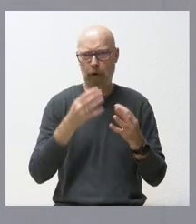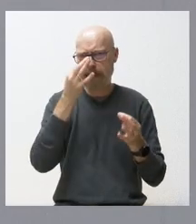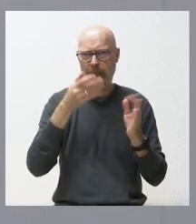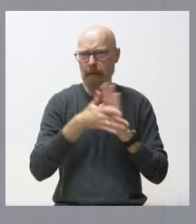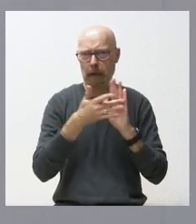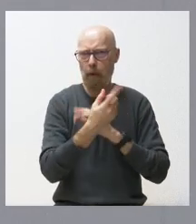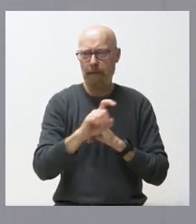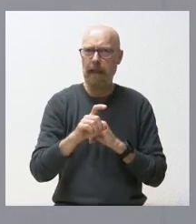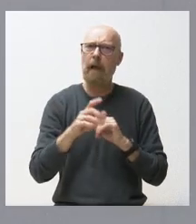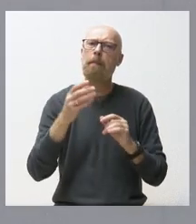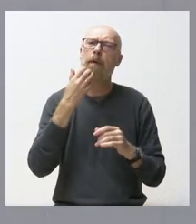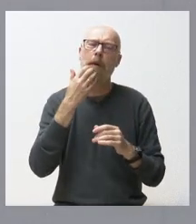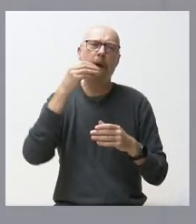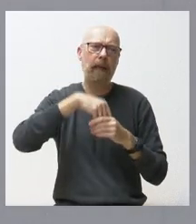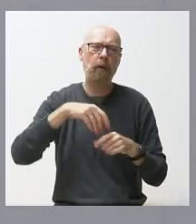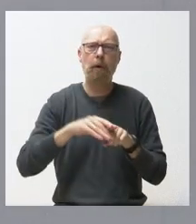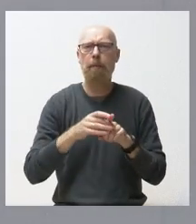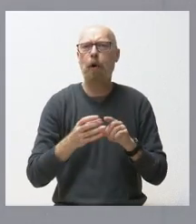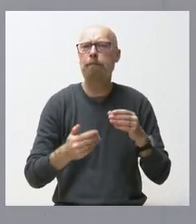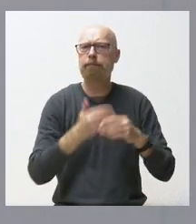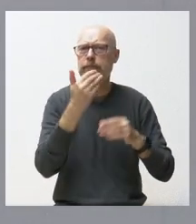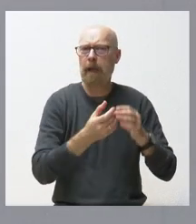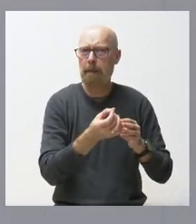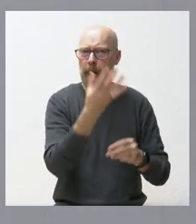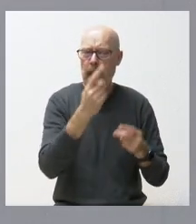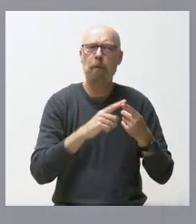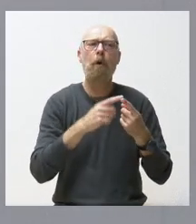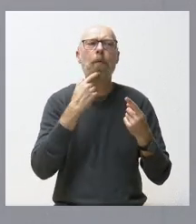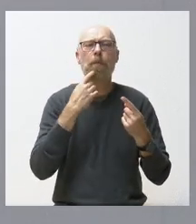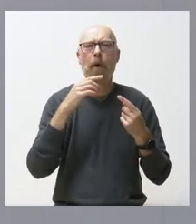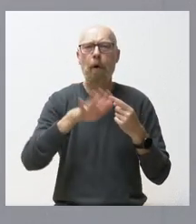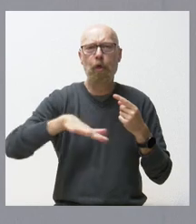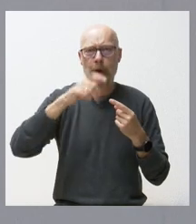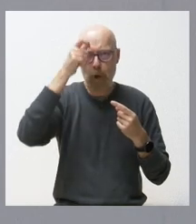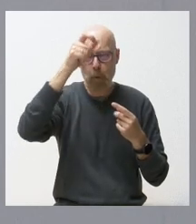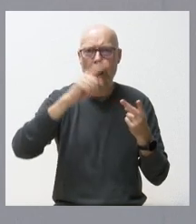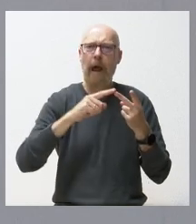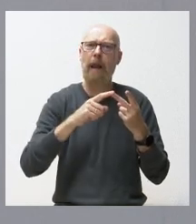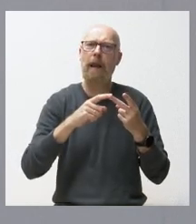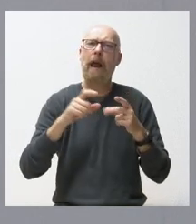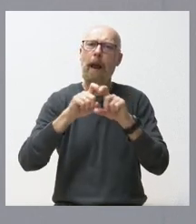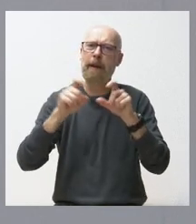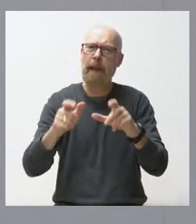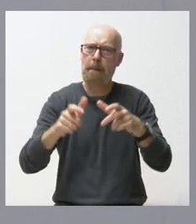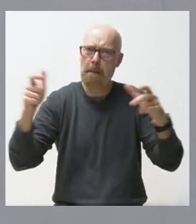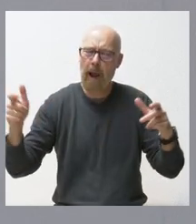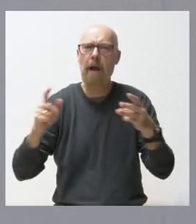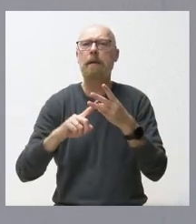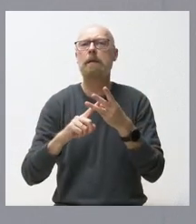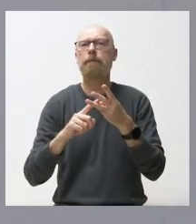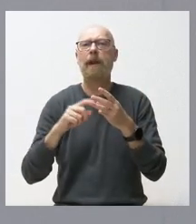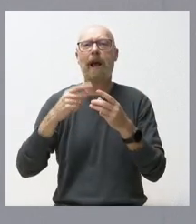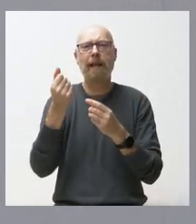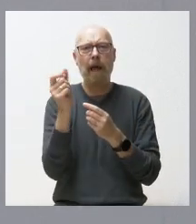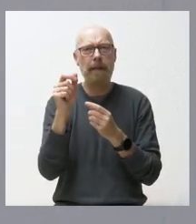incluye emprendimiento, mundo rural, expansión de empresas, capital circulante y más de masí,